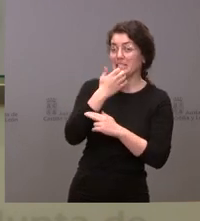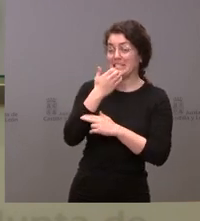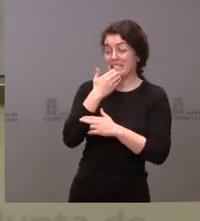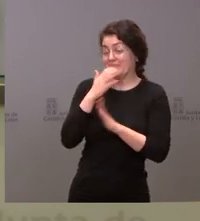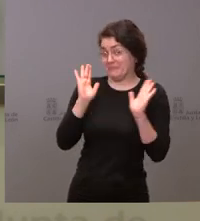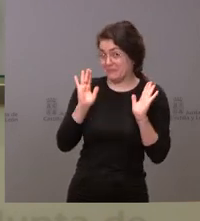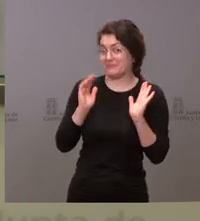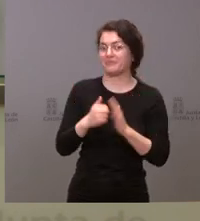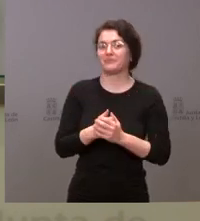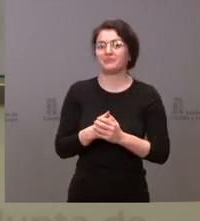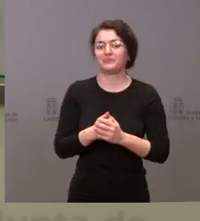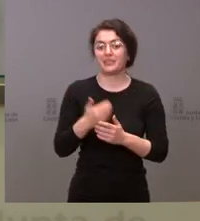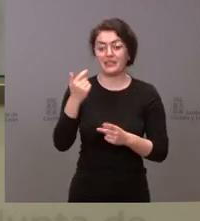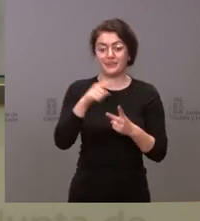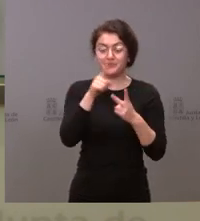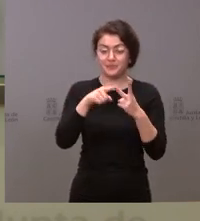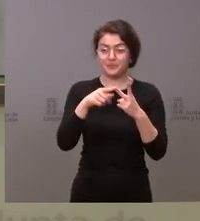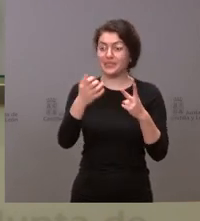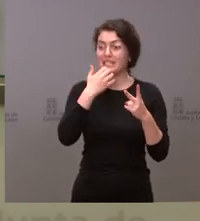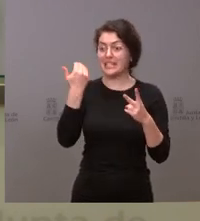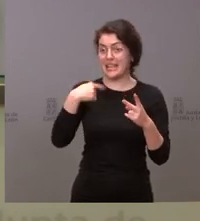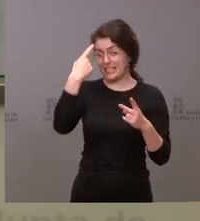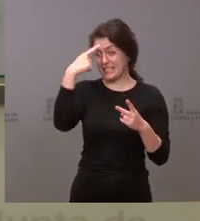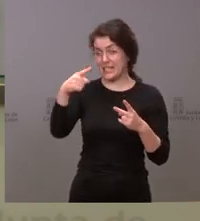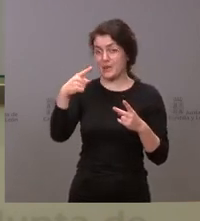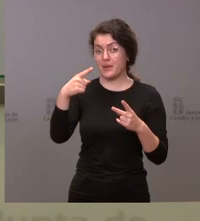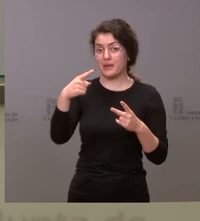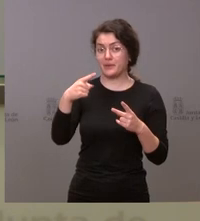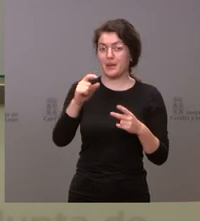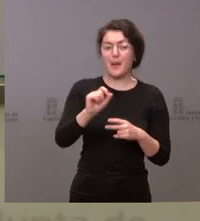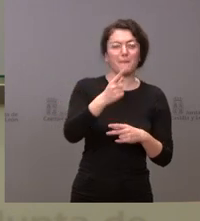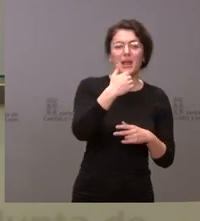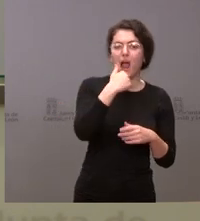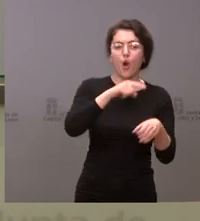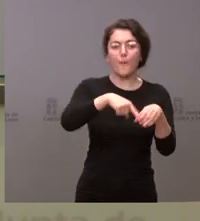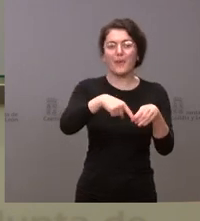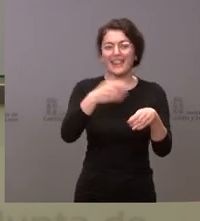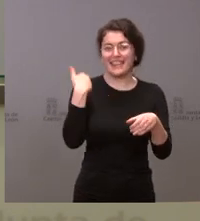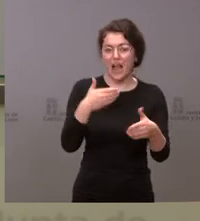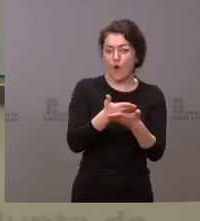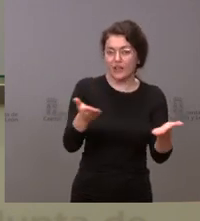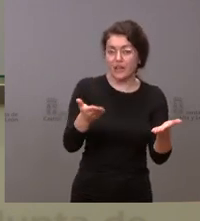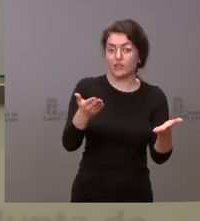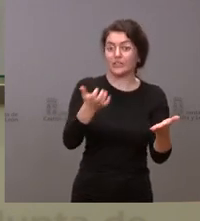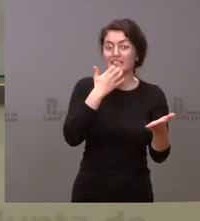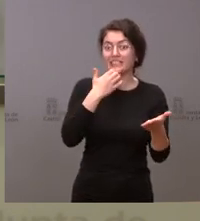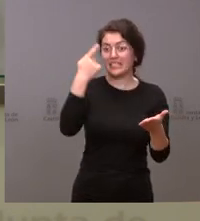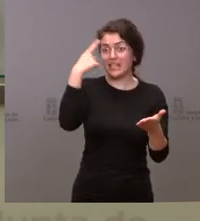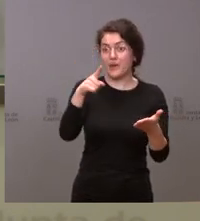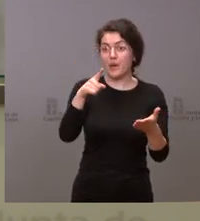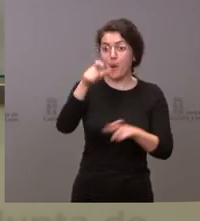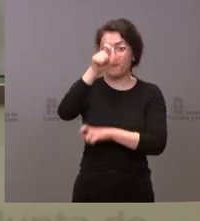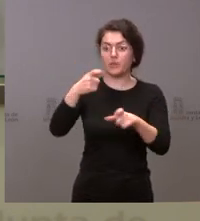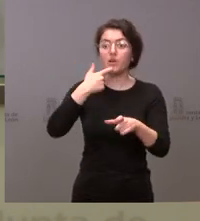tenemos alguna cifra, independientemente de esas dos mil y pico plazas que se han ofertado, si ya tenemos alguna cifra de ucranianos que ya han podido venir a la